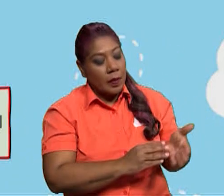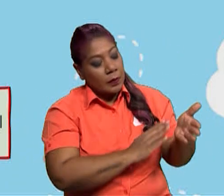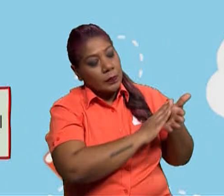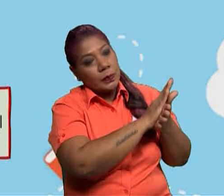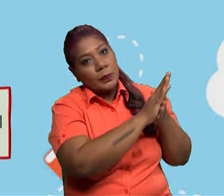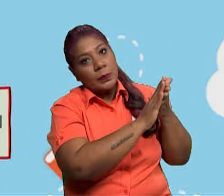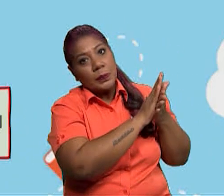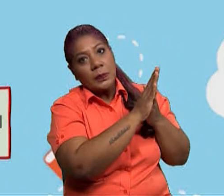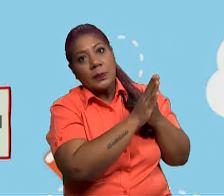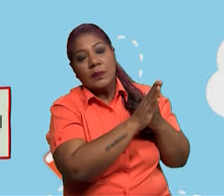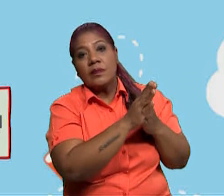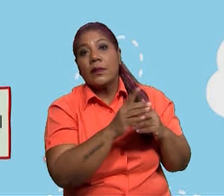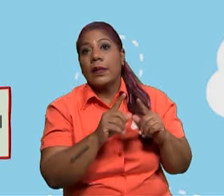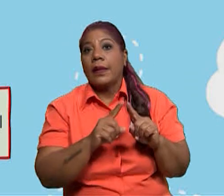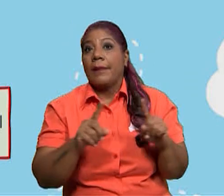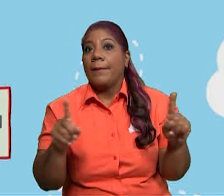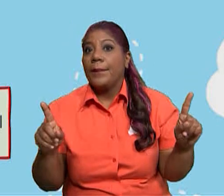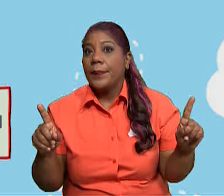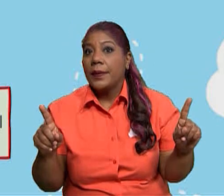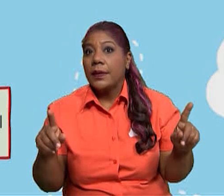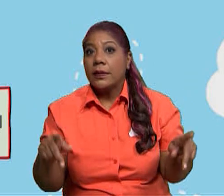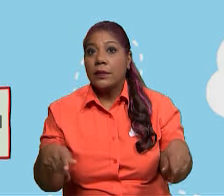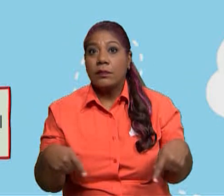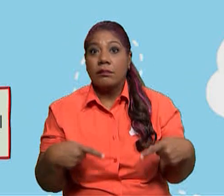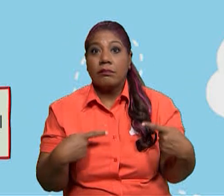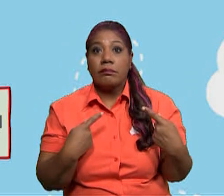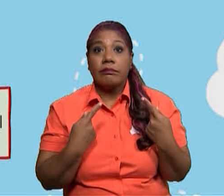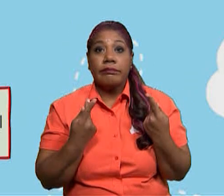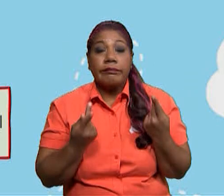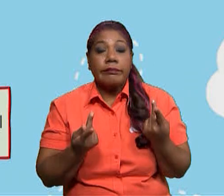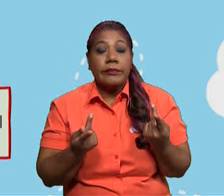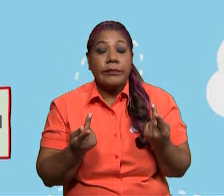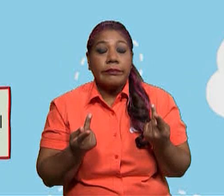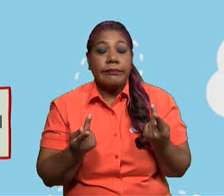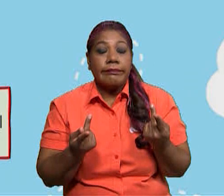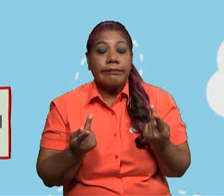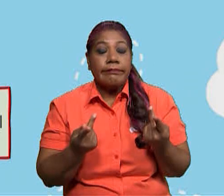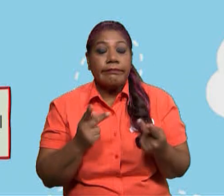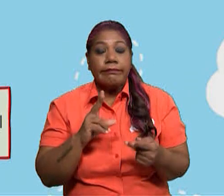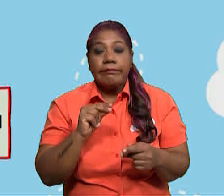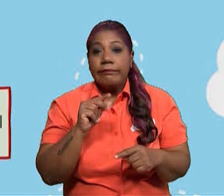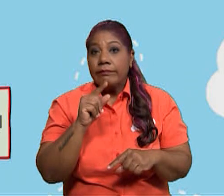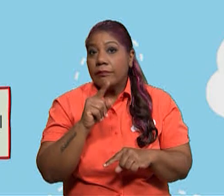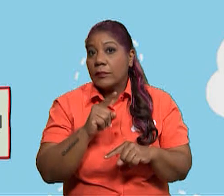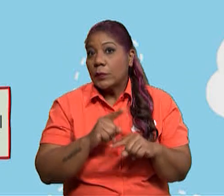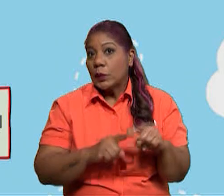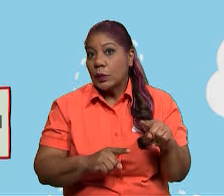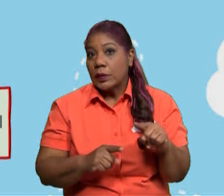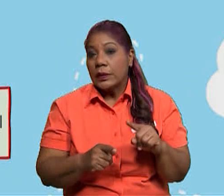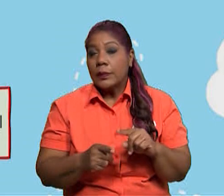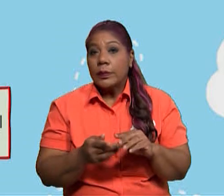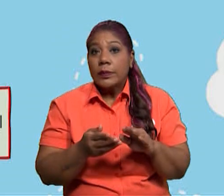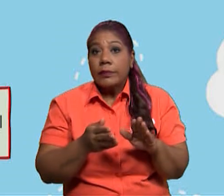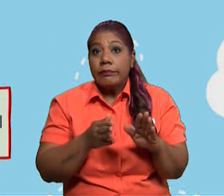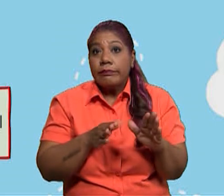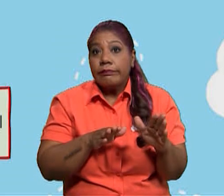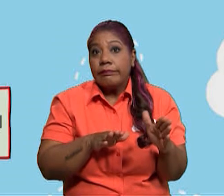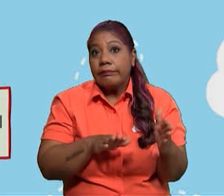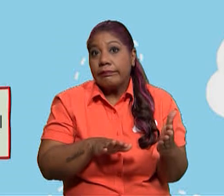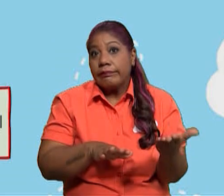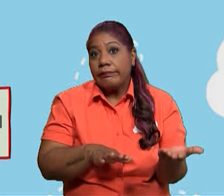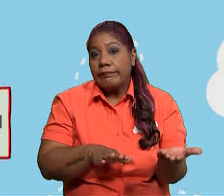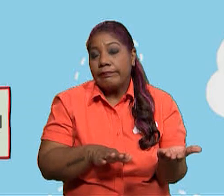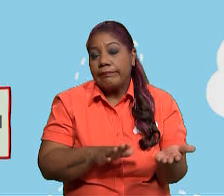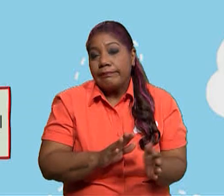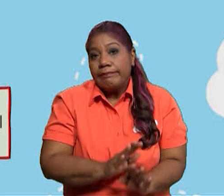humana es algo irreparable. Así es que tenemos que tomar las precauciones a la hora de construir nuestras viviendas.